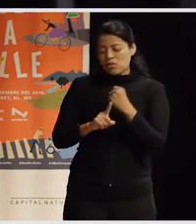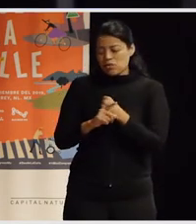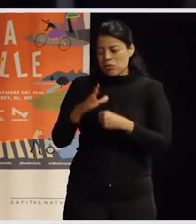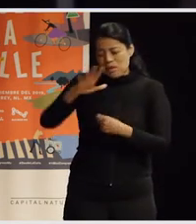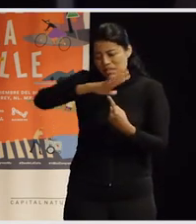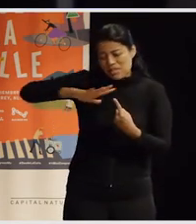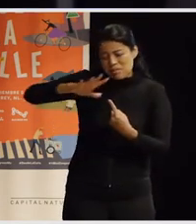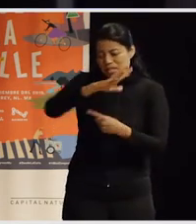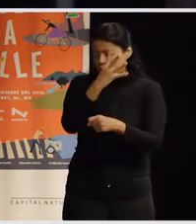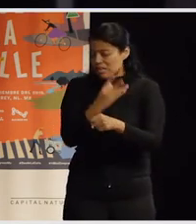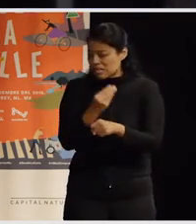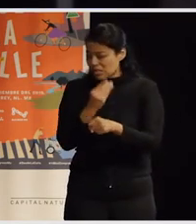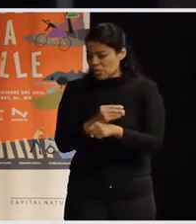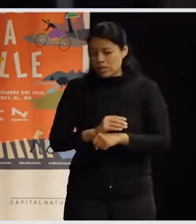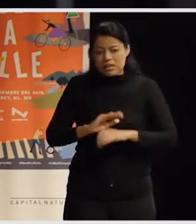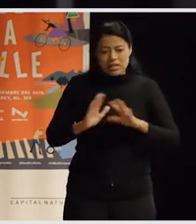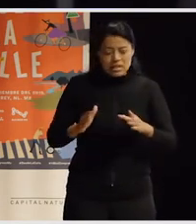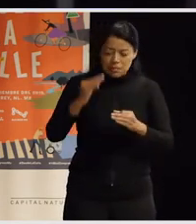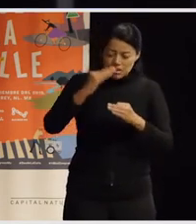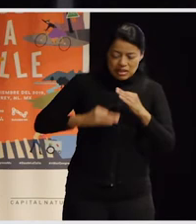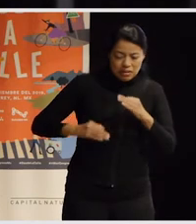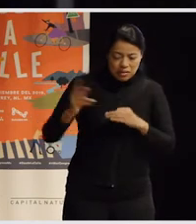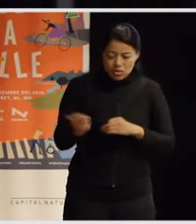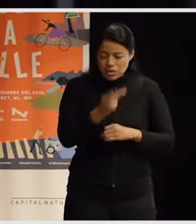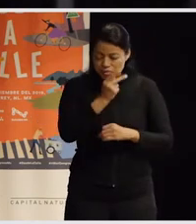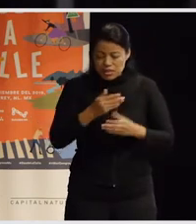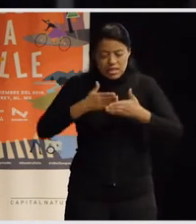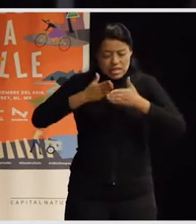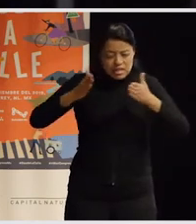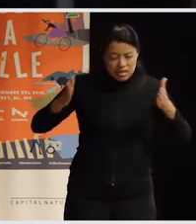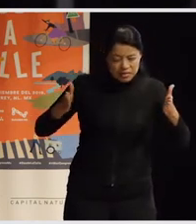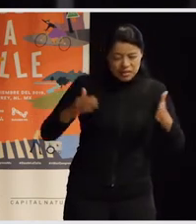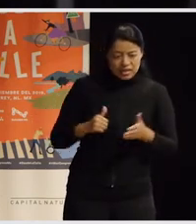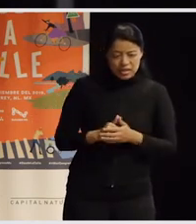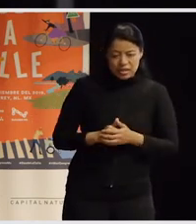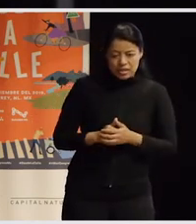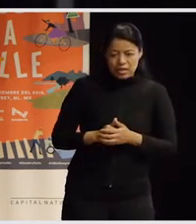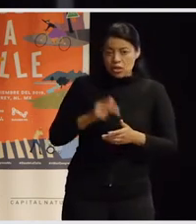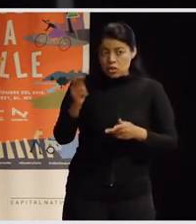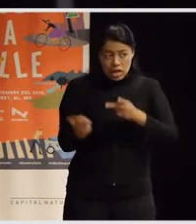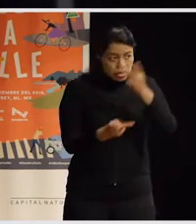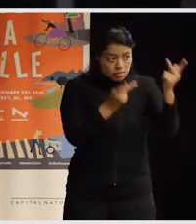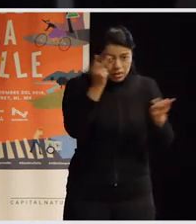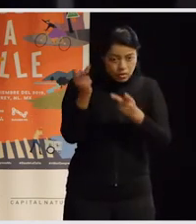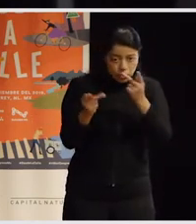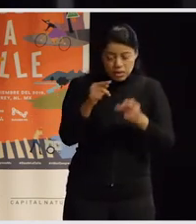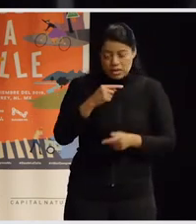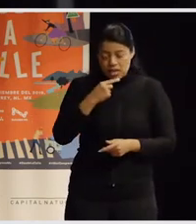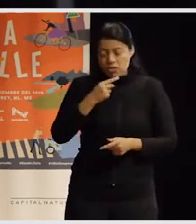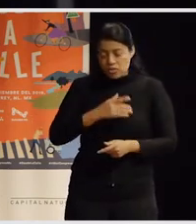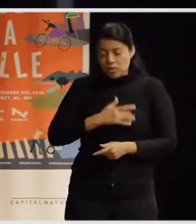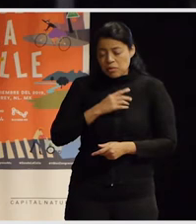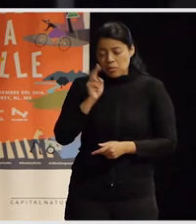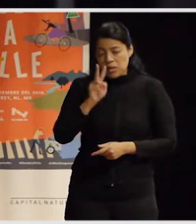Y ya para terminar con el bloque de preguntas y abrir el espacio para sus ansiosas preguntas que estoy segura que